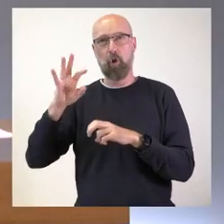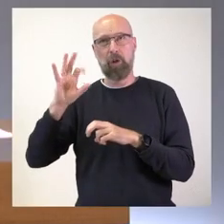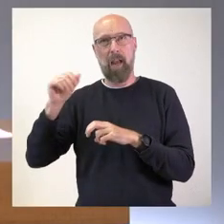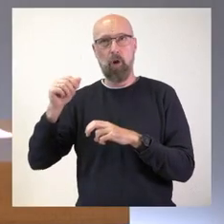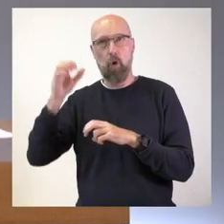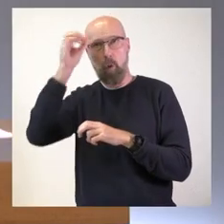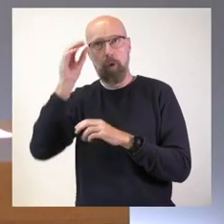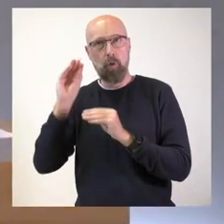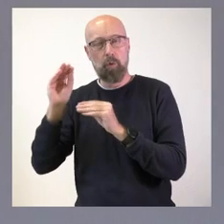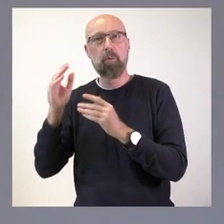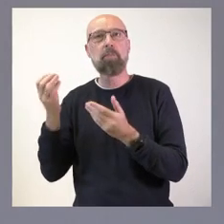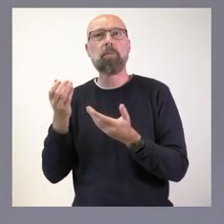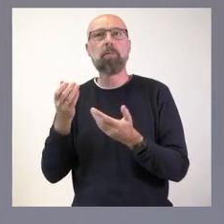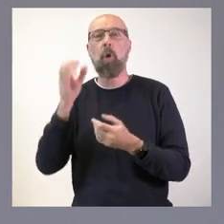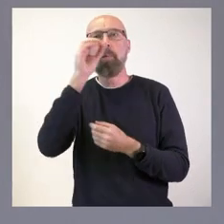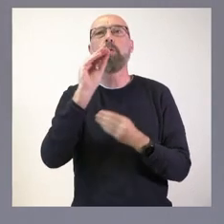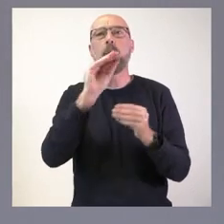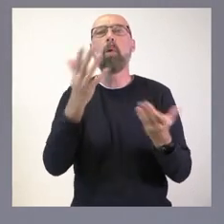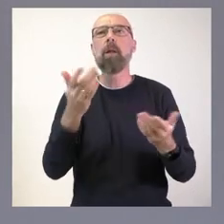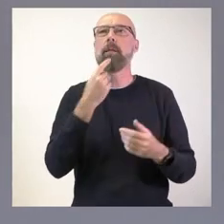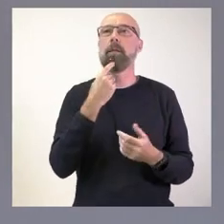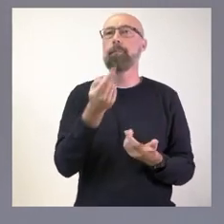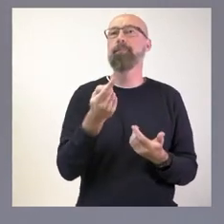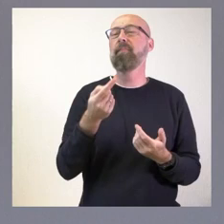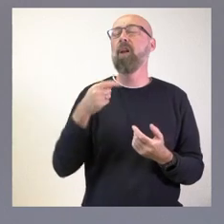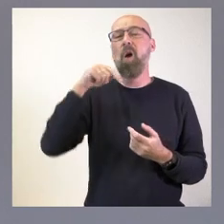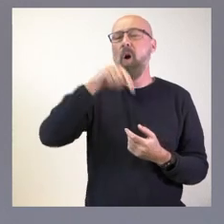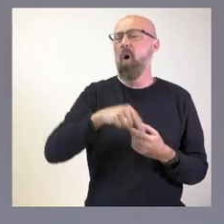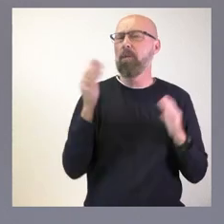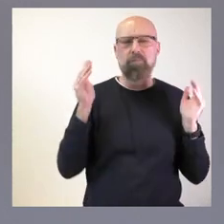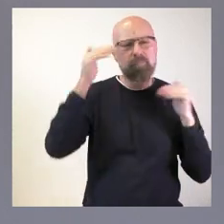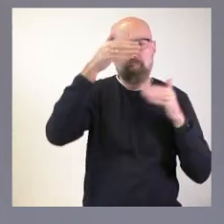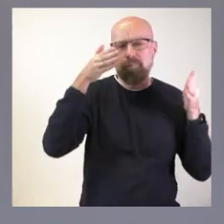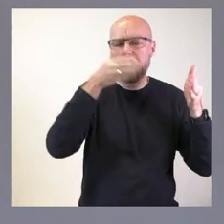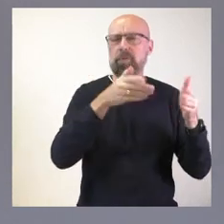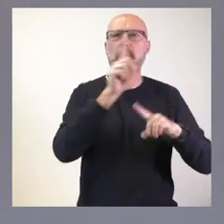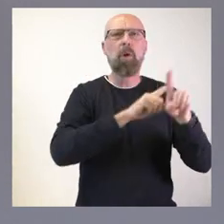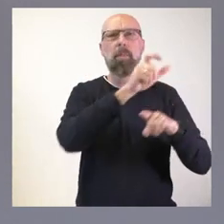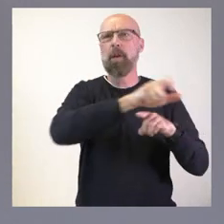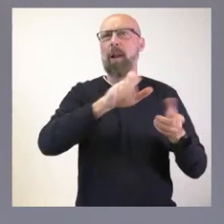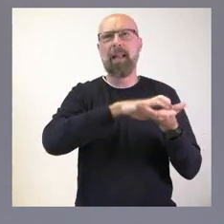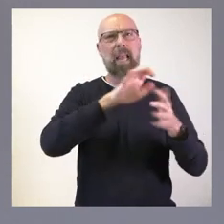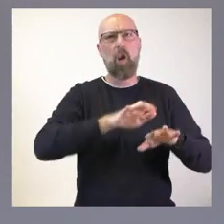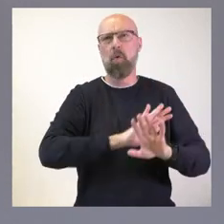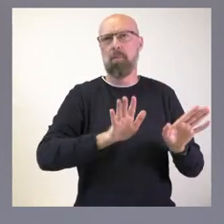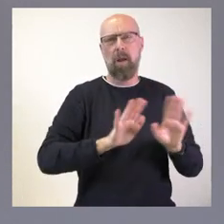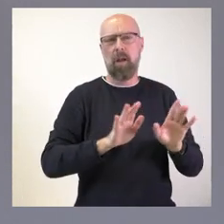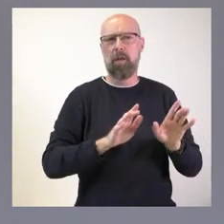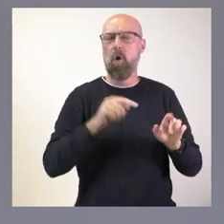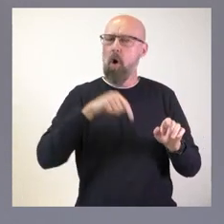Es una demostración hoy que estamos centrados claramente en los problemas de la gente de Castilla y León. Hoy nos estamos centrando mucho en sus problemas